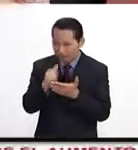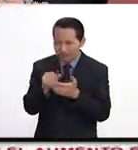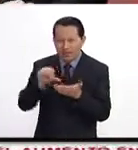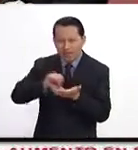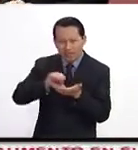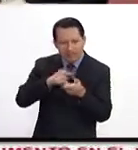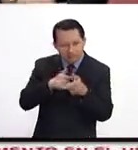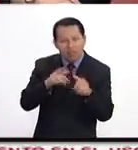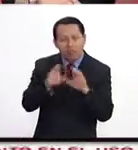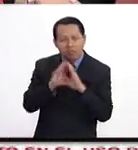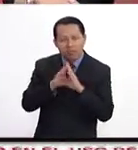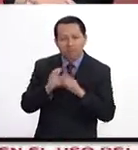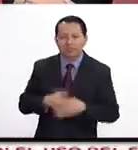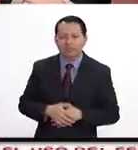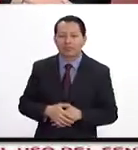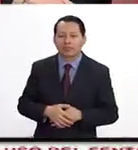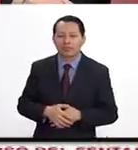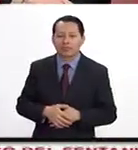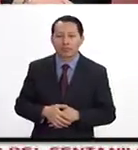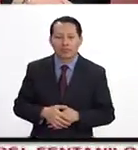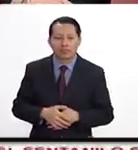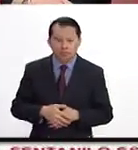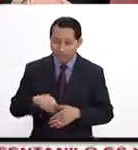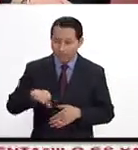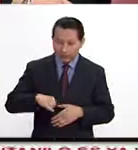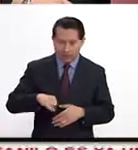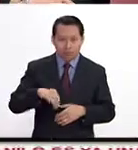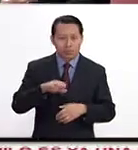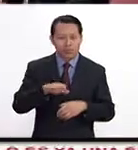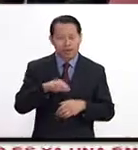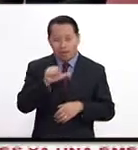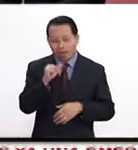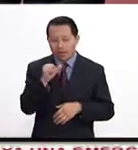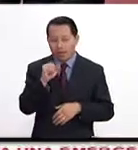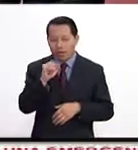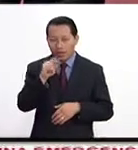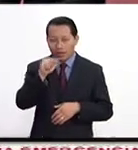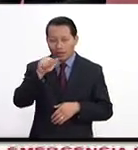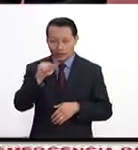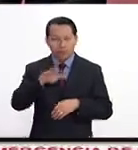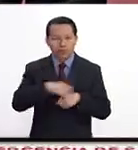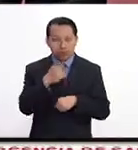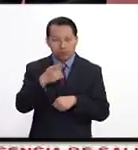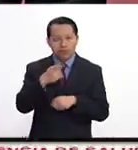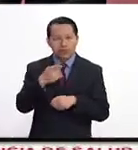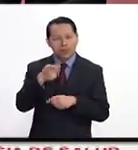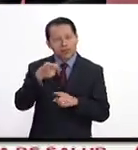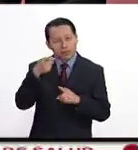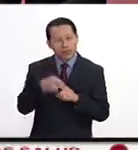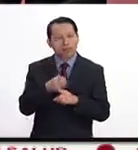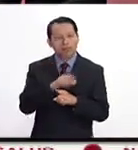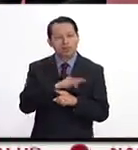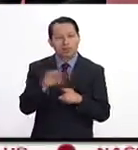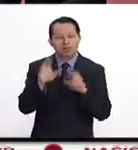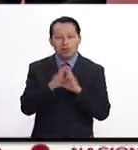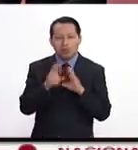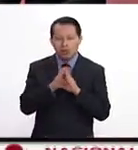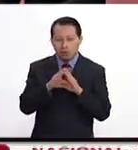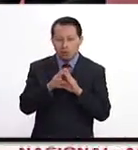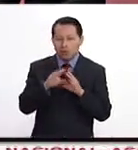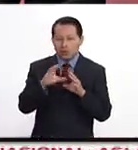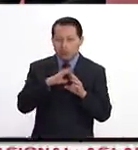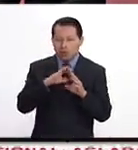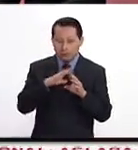así? Es muy interesante que menciones este elemento de los ayatolas, porque justamente creo que es el elemento que ha mantenido el sistema